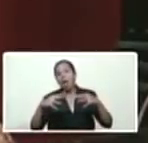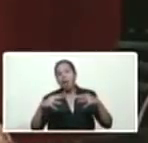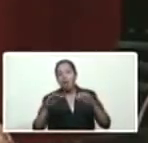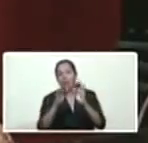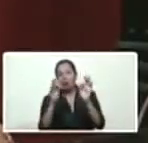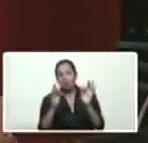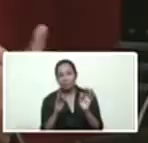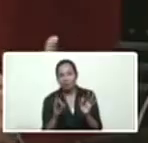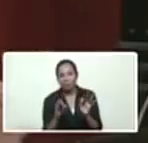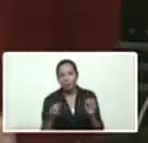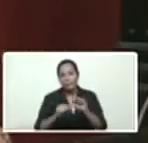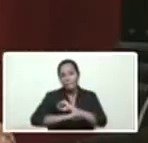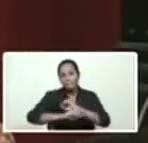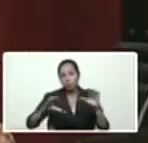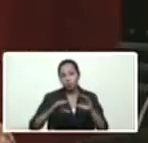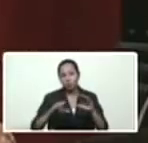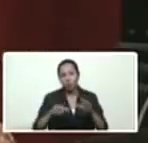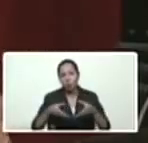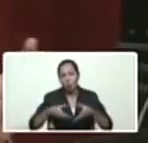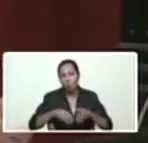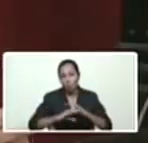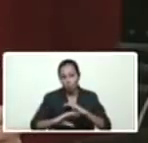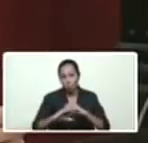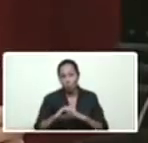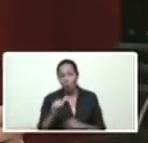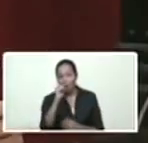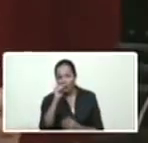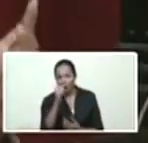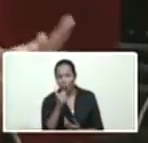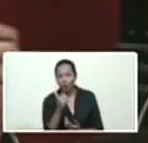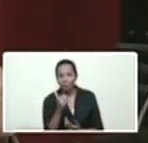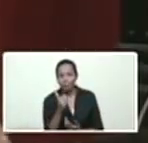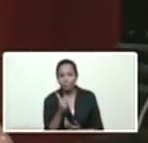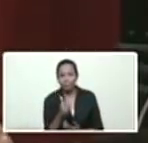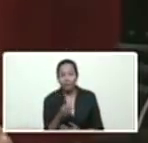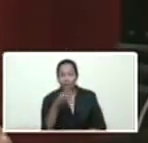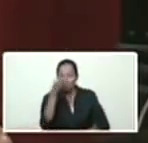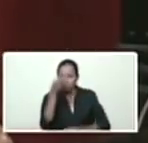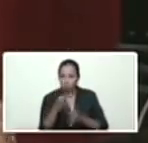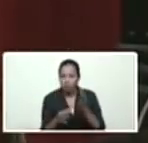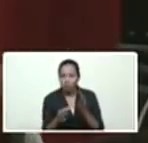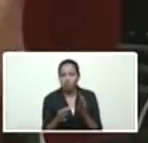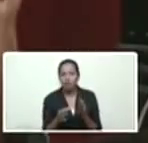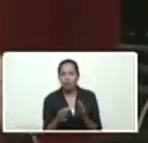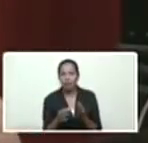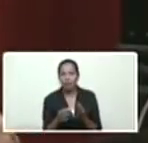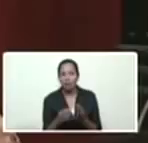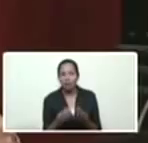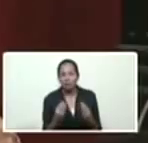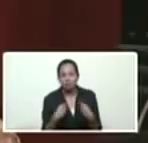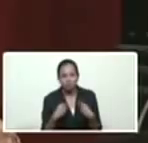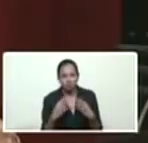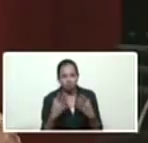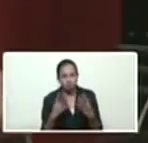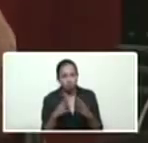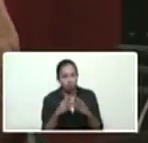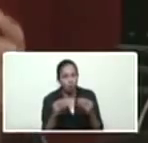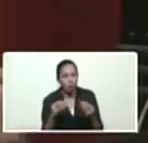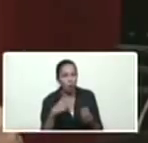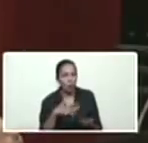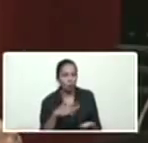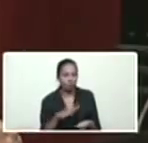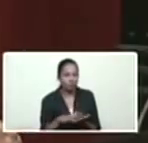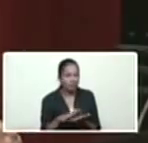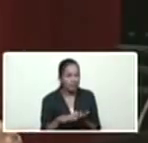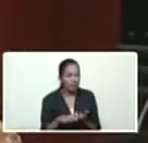explosión de tuberías que afortunadamente no afectó vidas humanas, pero pudo hasta haber llegado allí. es parte de esa dinámica